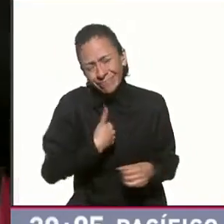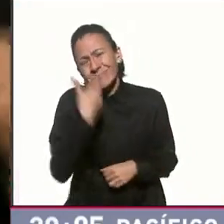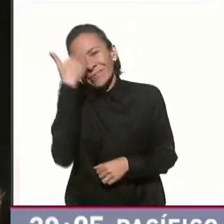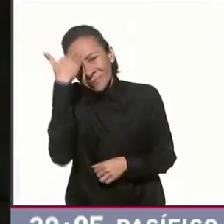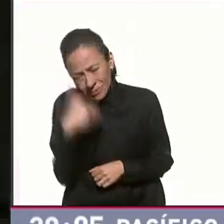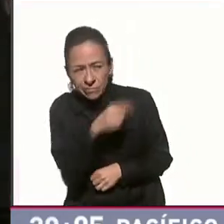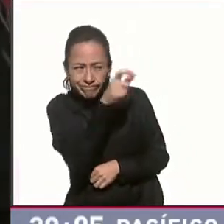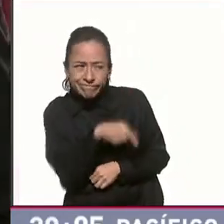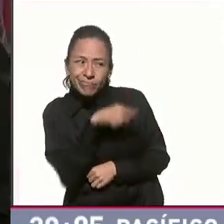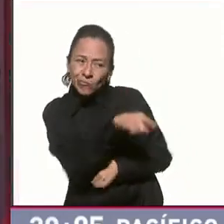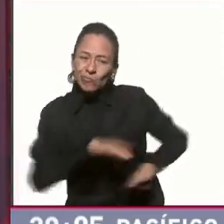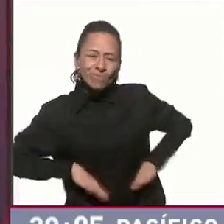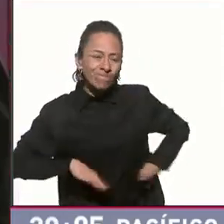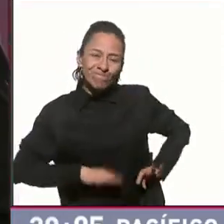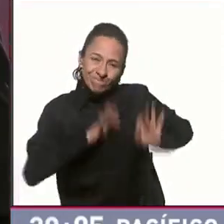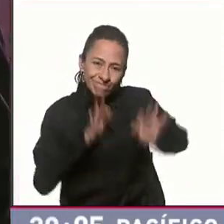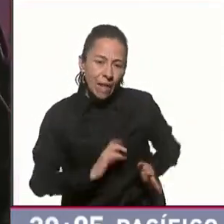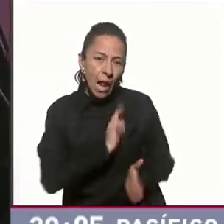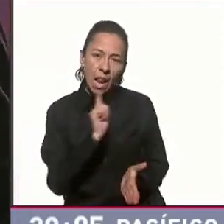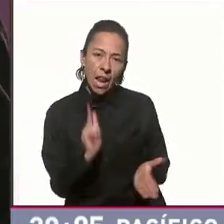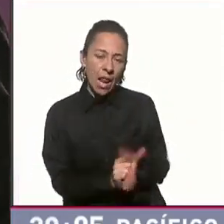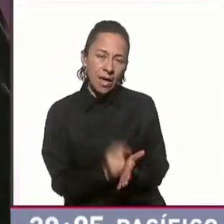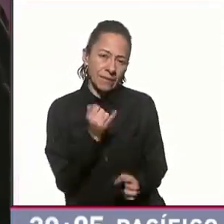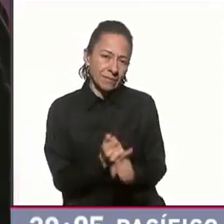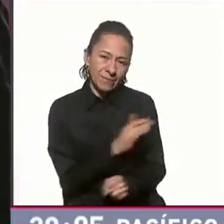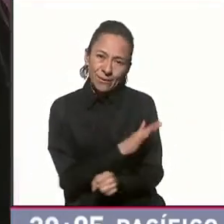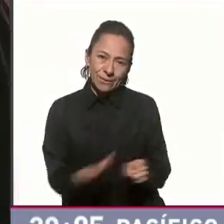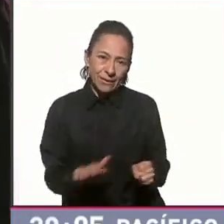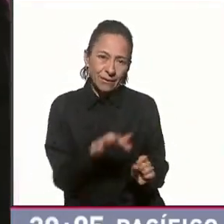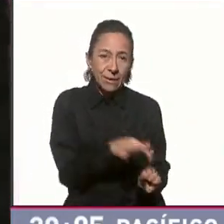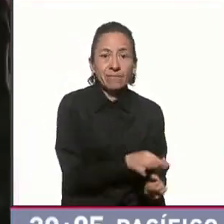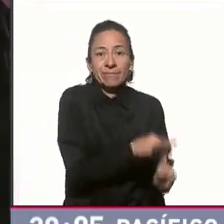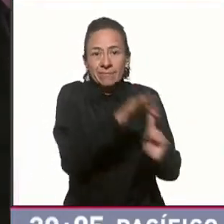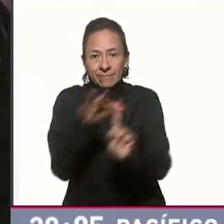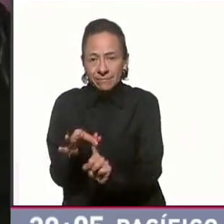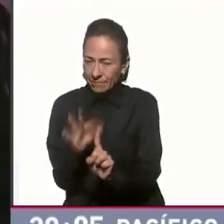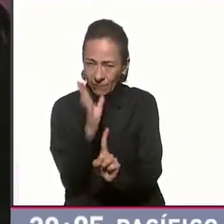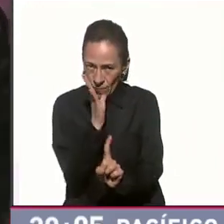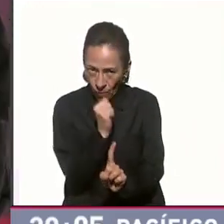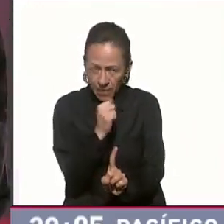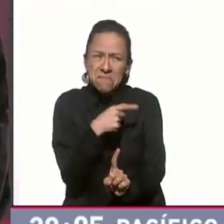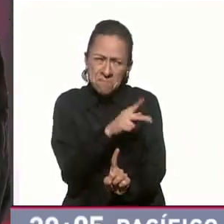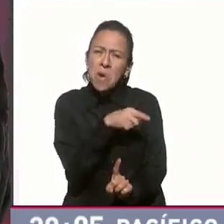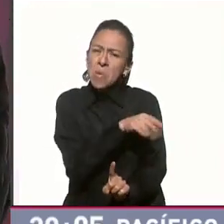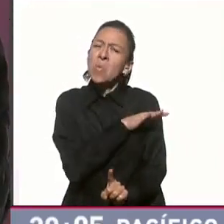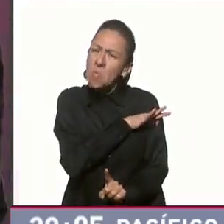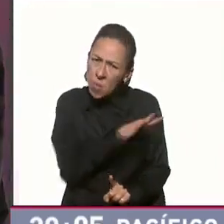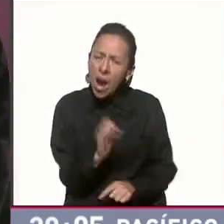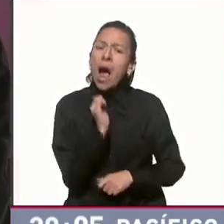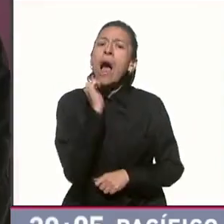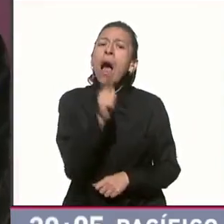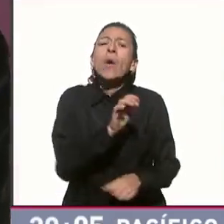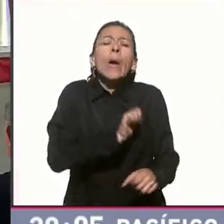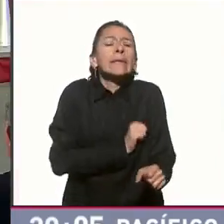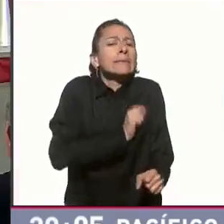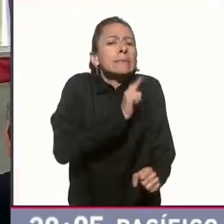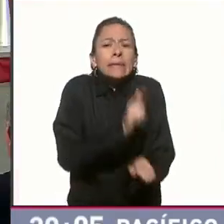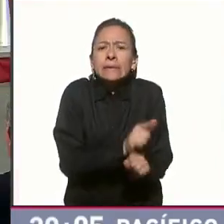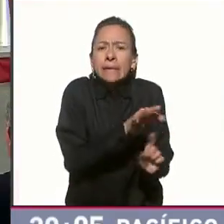legalmente, sí de manera honoraria que estés.